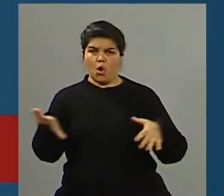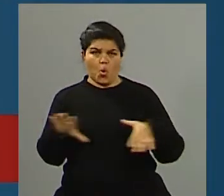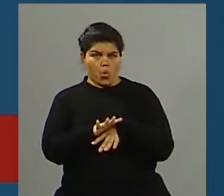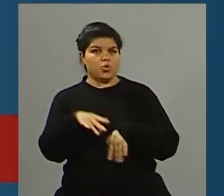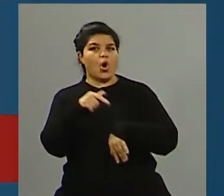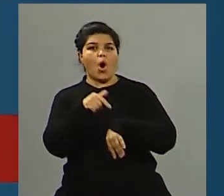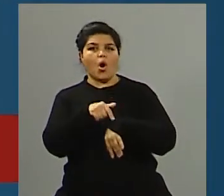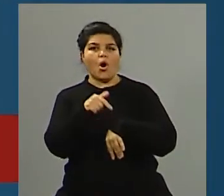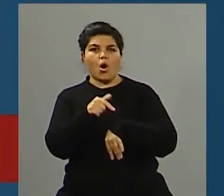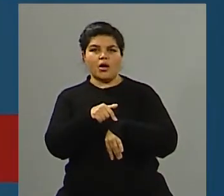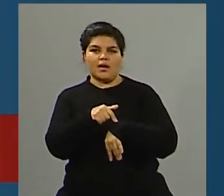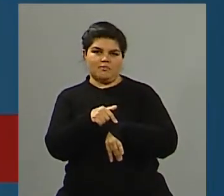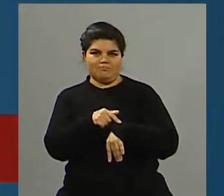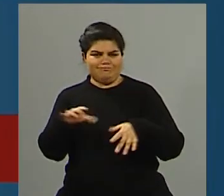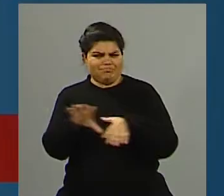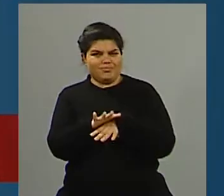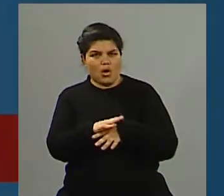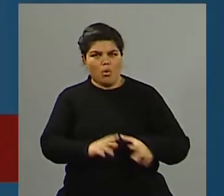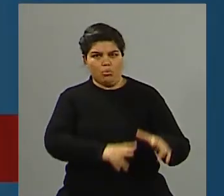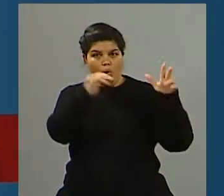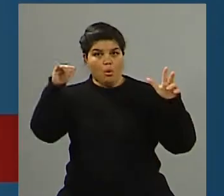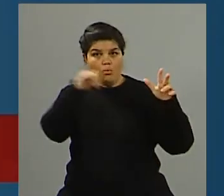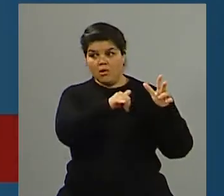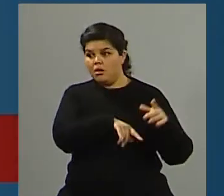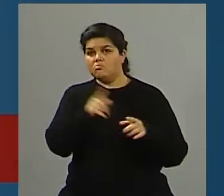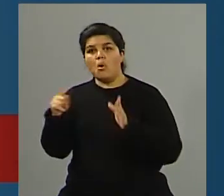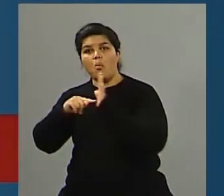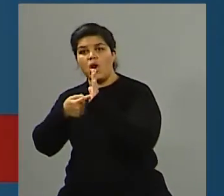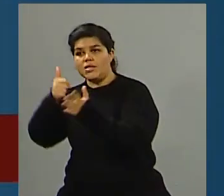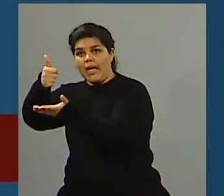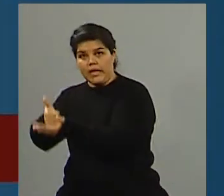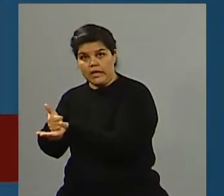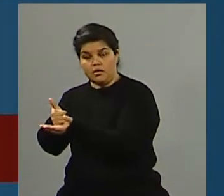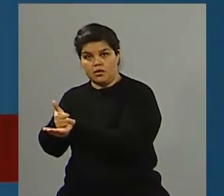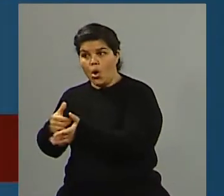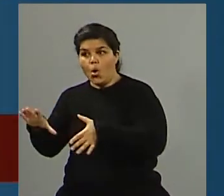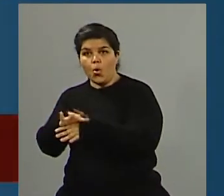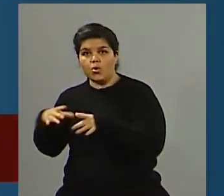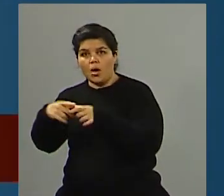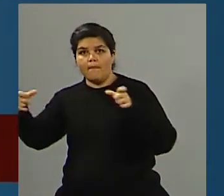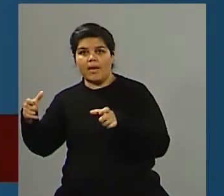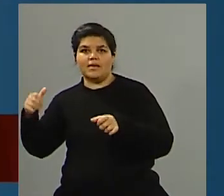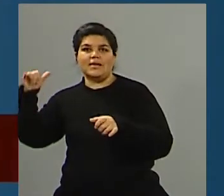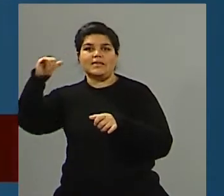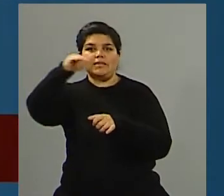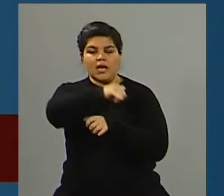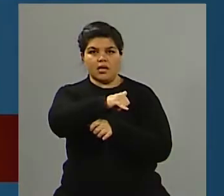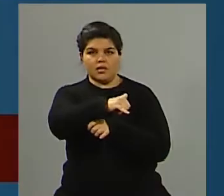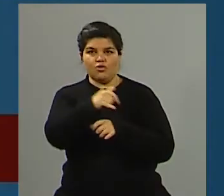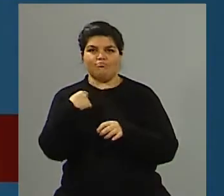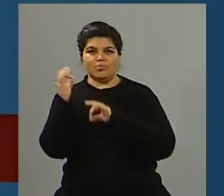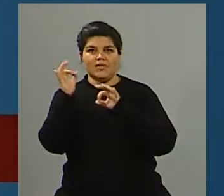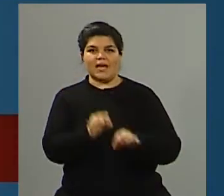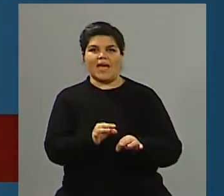Provincia de Buenos Aires, y yo ya tenía el pasaje para venir a Nueva York. Yo llegué acá el 11 de enero del 2002. Entonces, bueno,